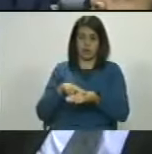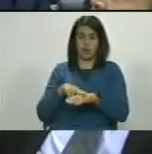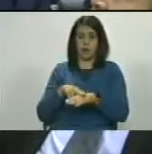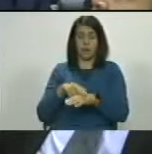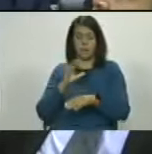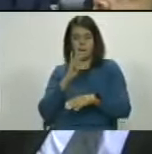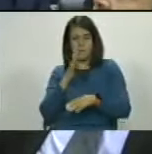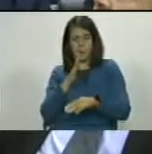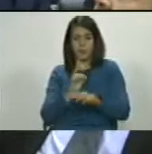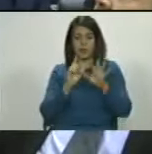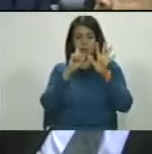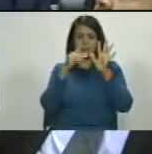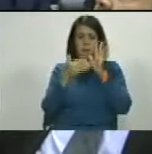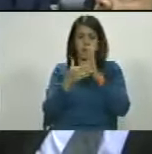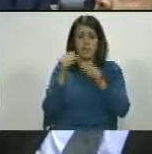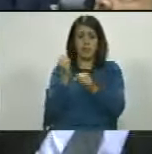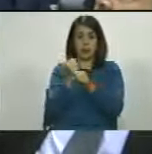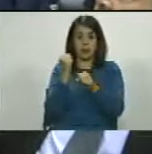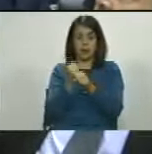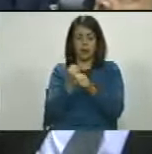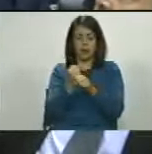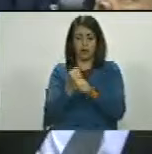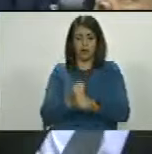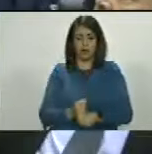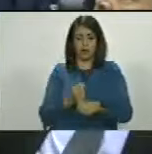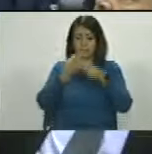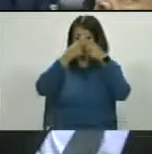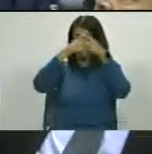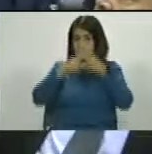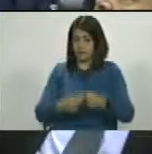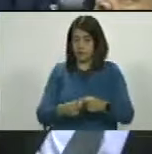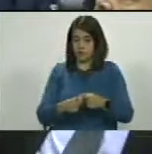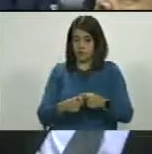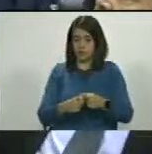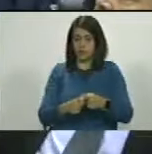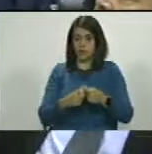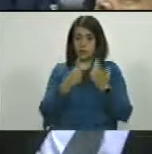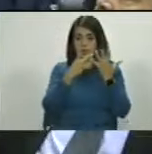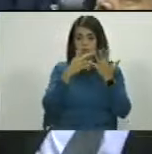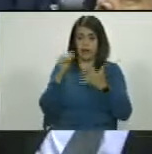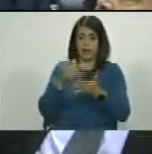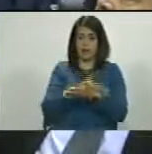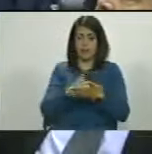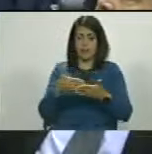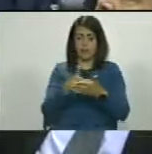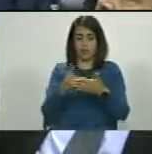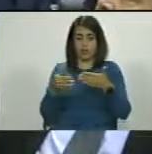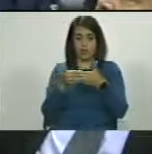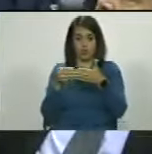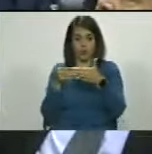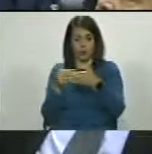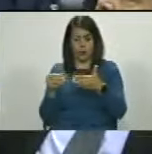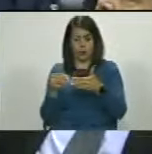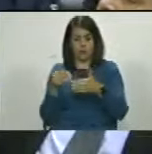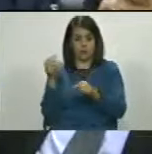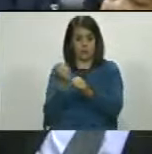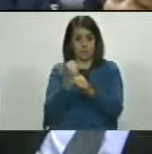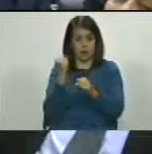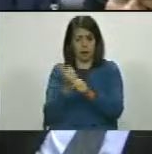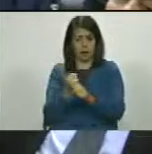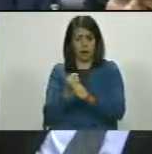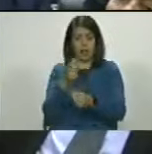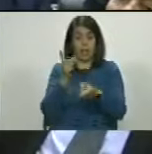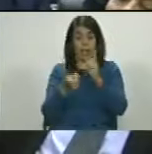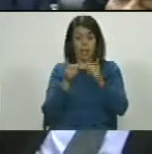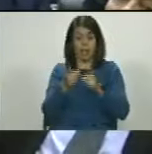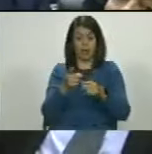promedio 6 mil empleados. Saquen la cuenta, 70 millones de dólares para el funcionamiento de